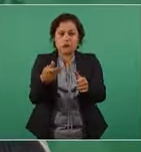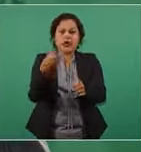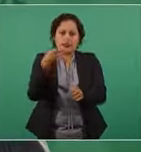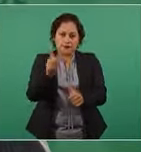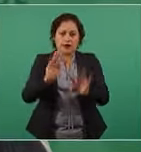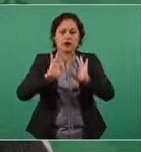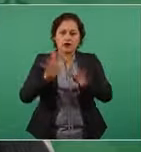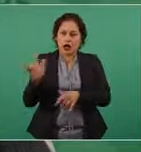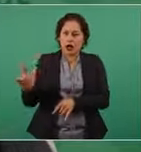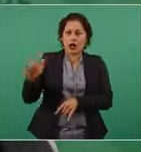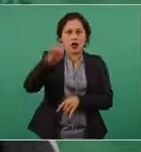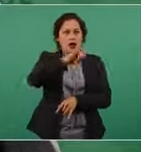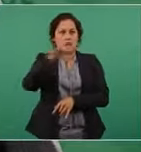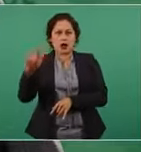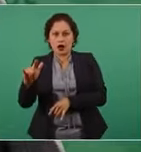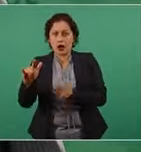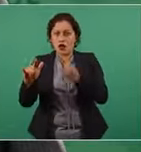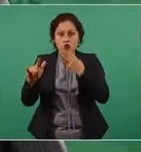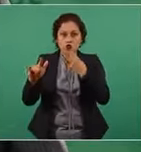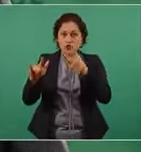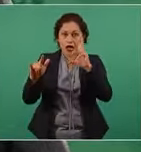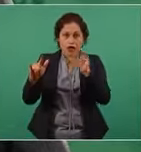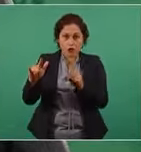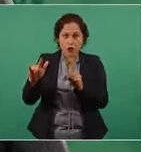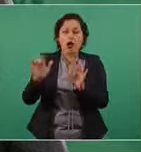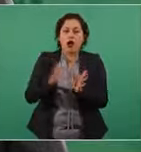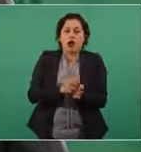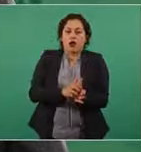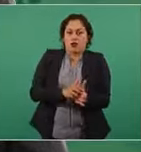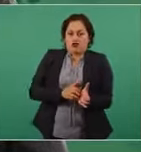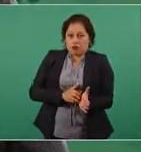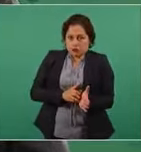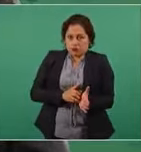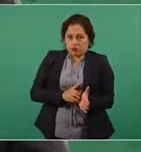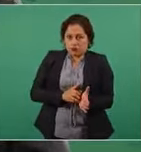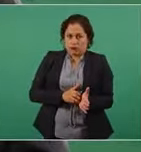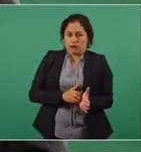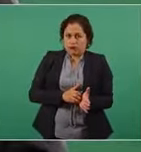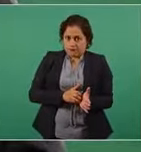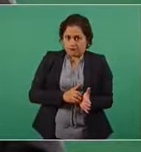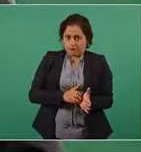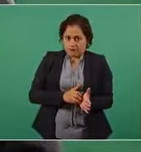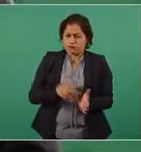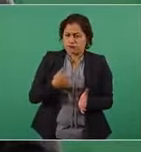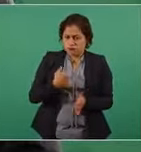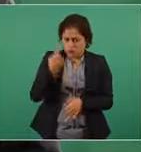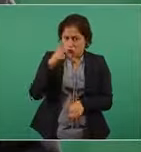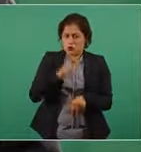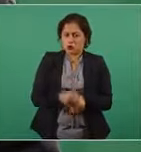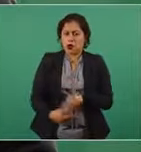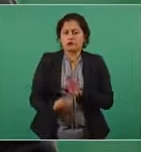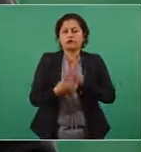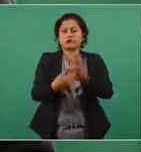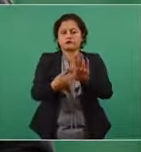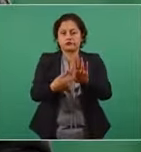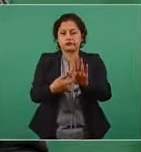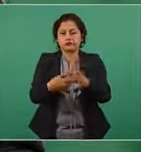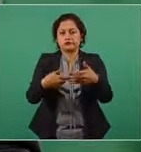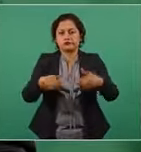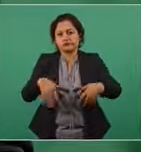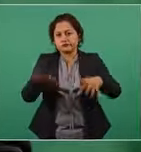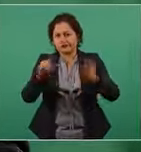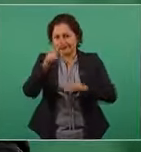el avión presidencial. Imagínense